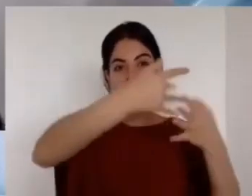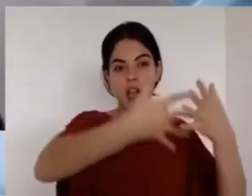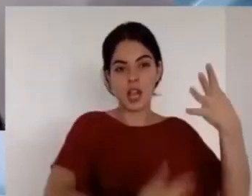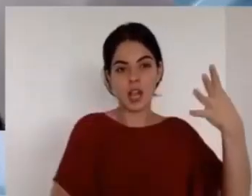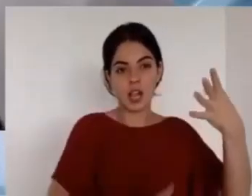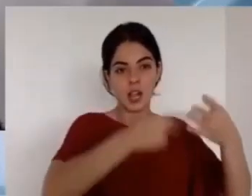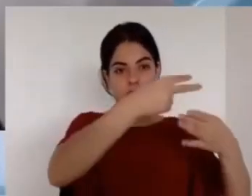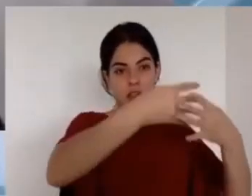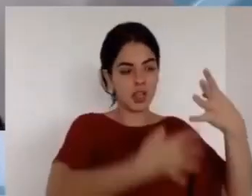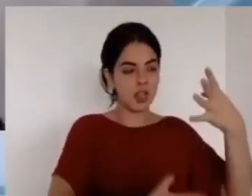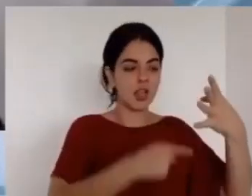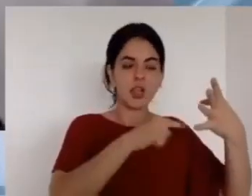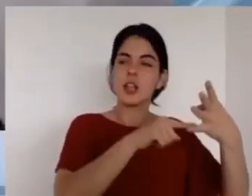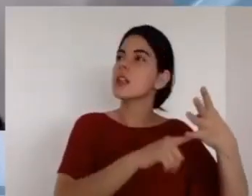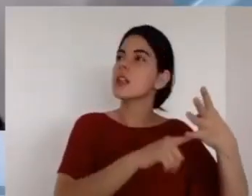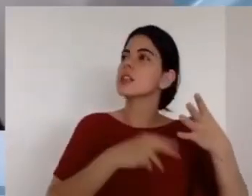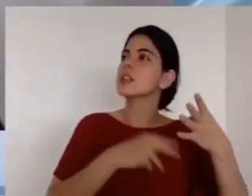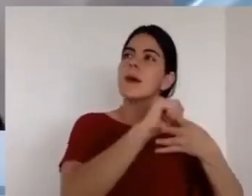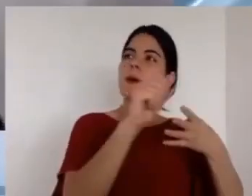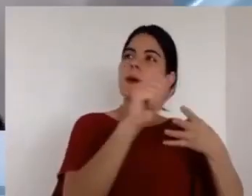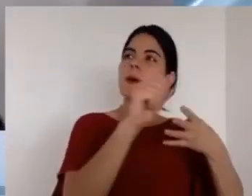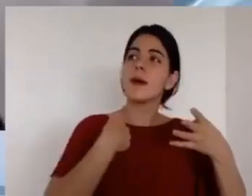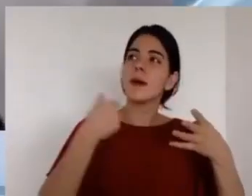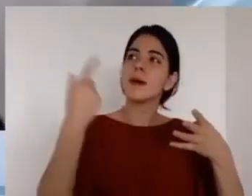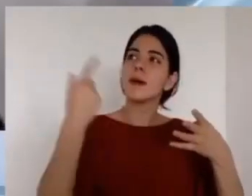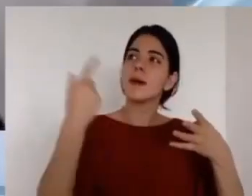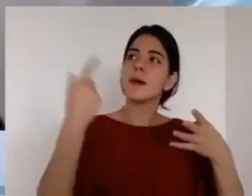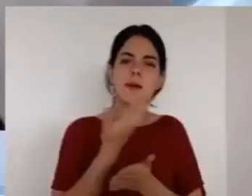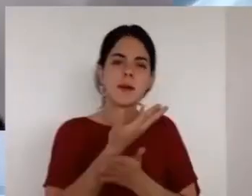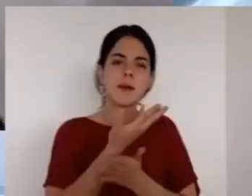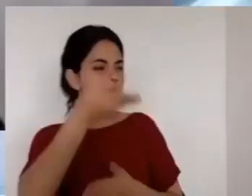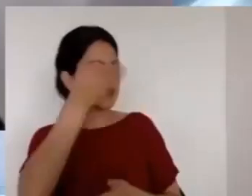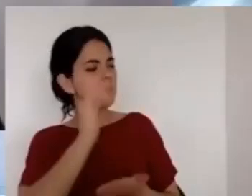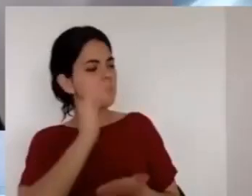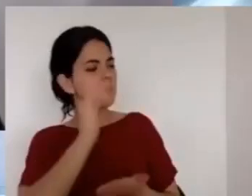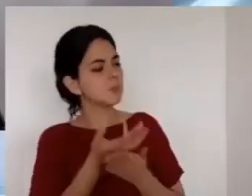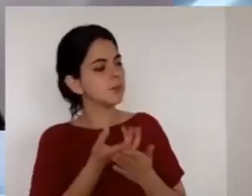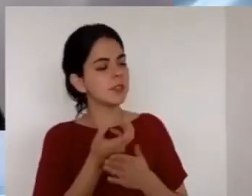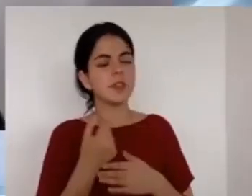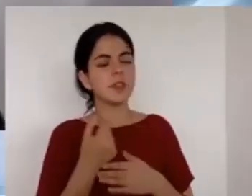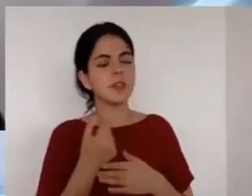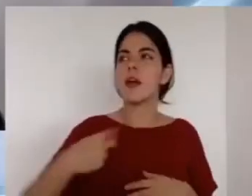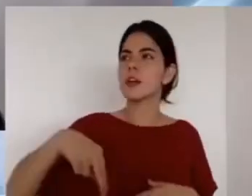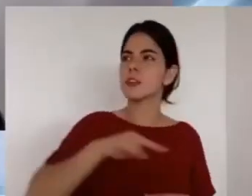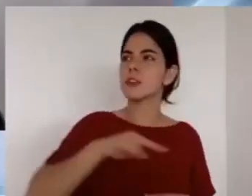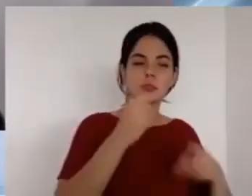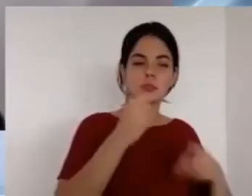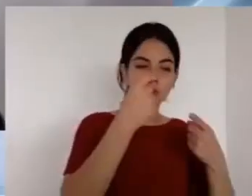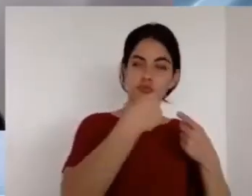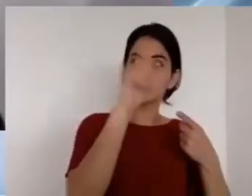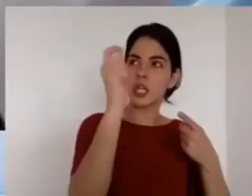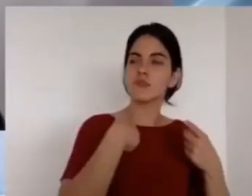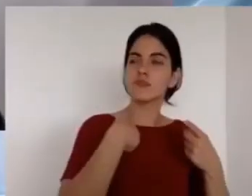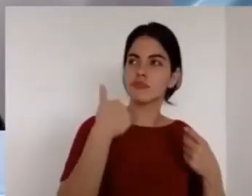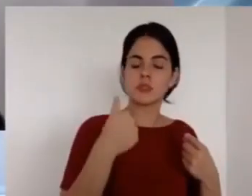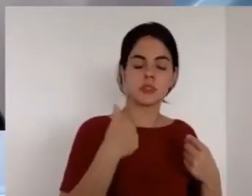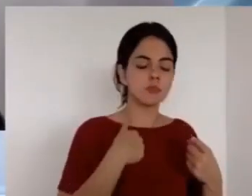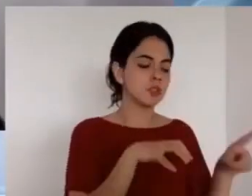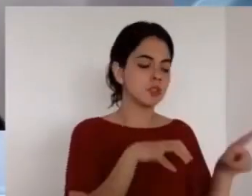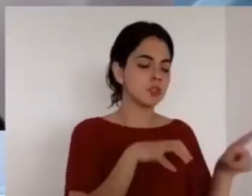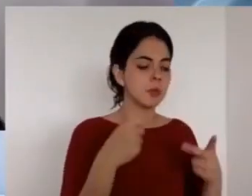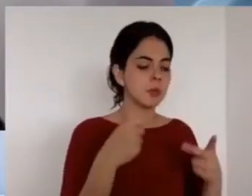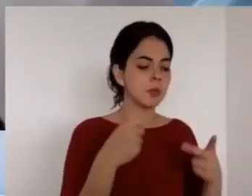más que la nube más que la visita temporal su presencia permanente